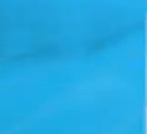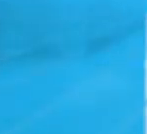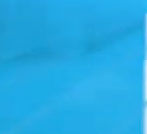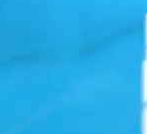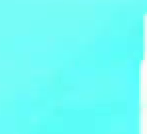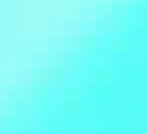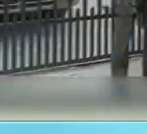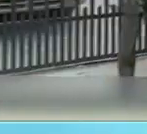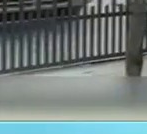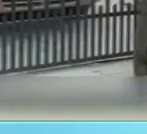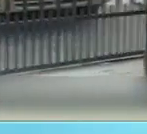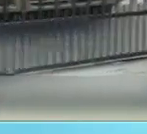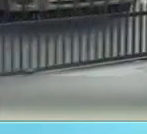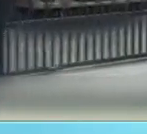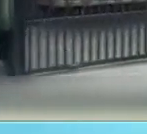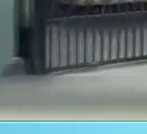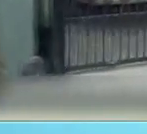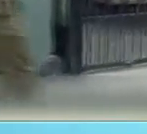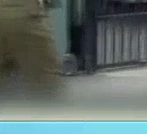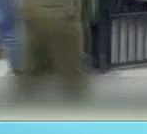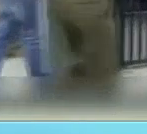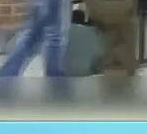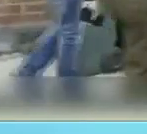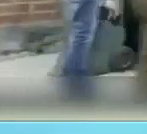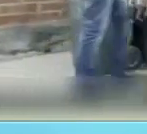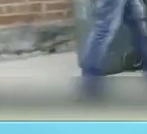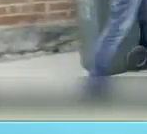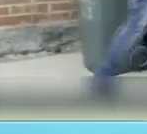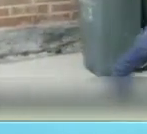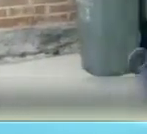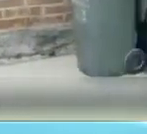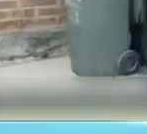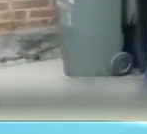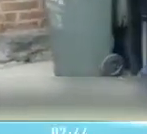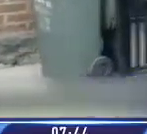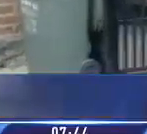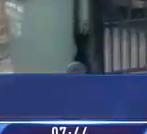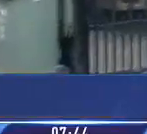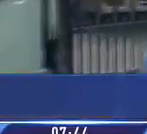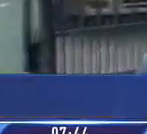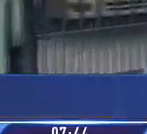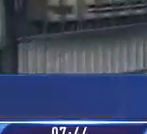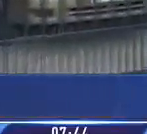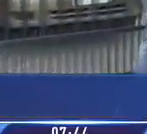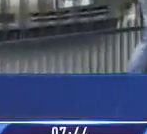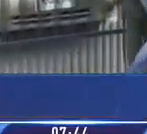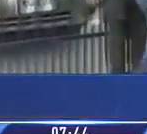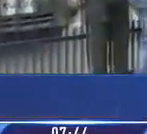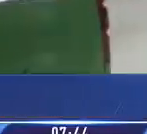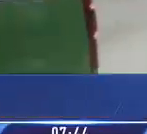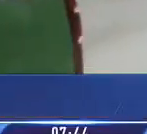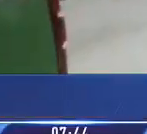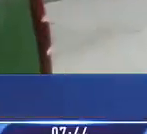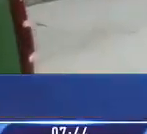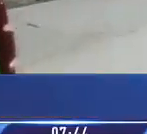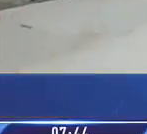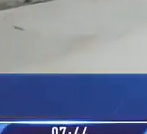Y más adelante, en Chile, una madre mató a su hija de tres años e hirió a otro de sus hijos, al regresar los detalles. ¡Gracias!